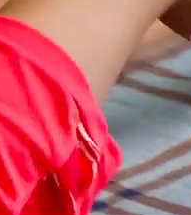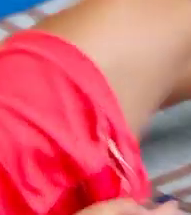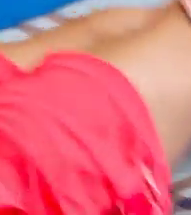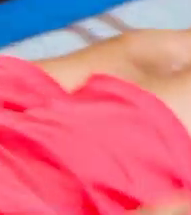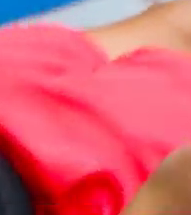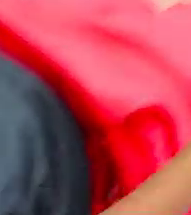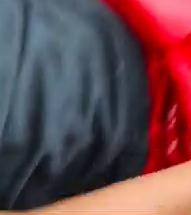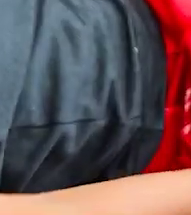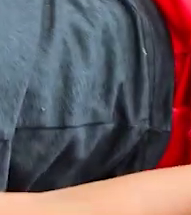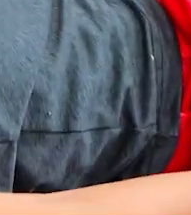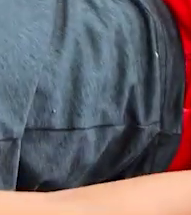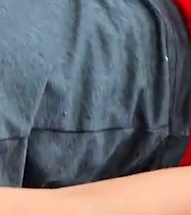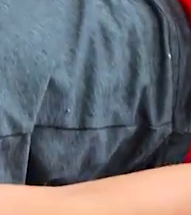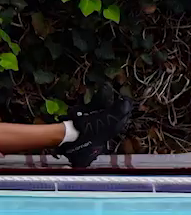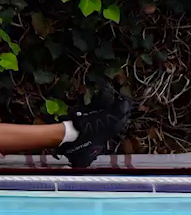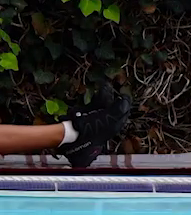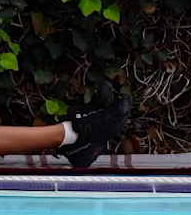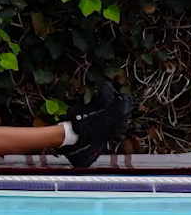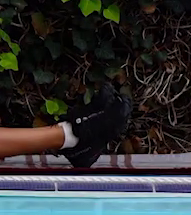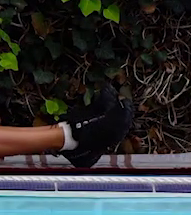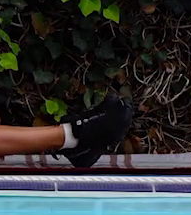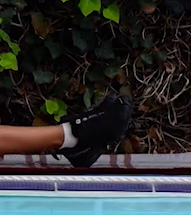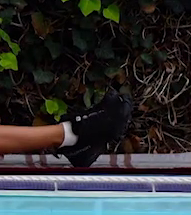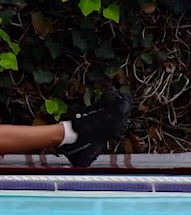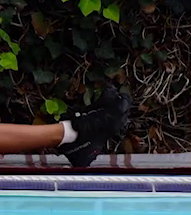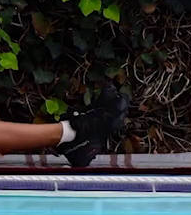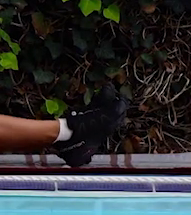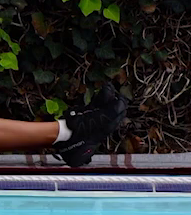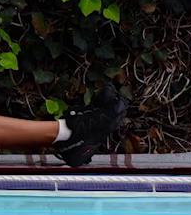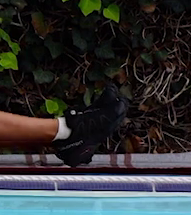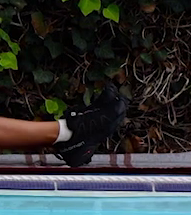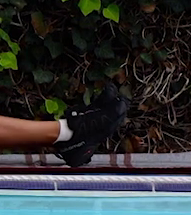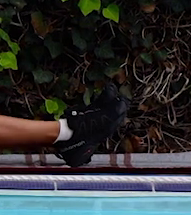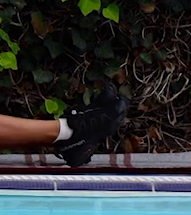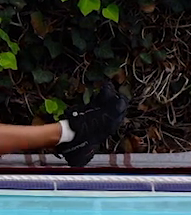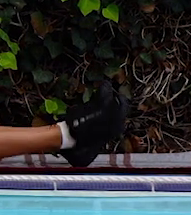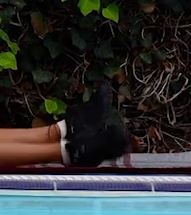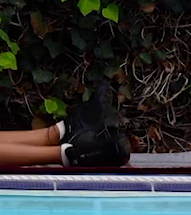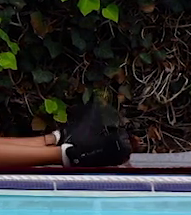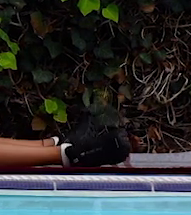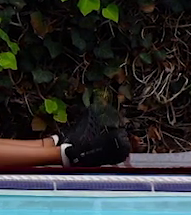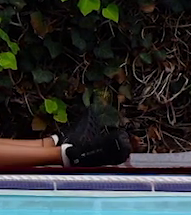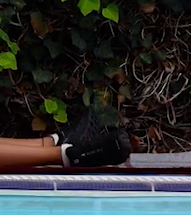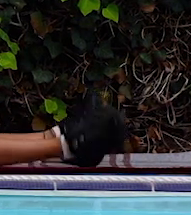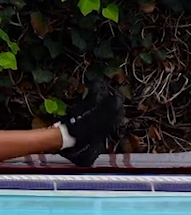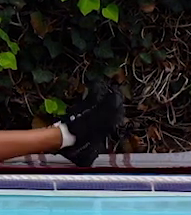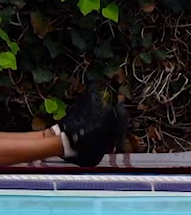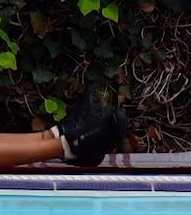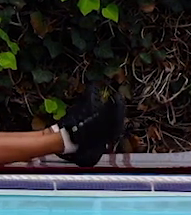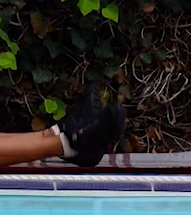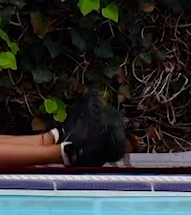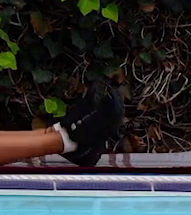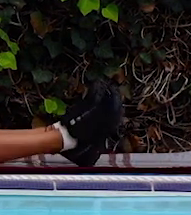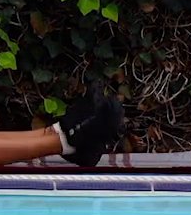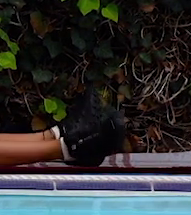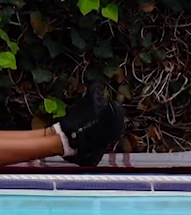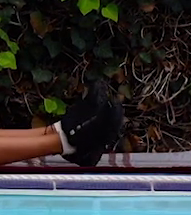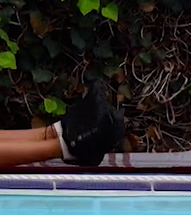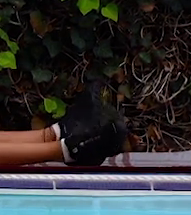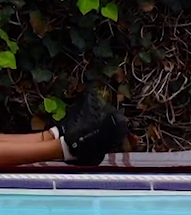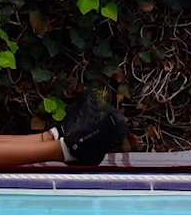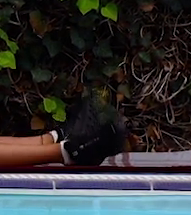relajo. En esta parte del abdominal es muy importante la respiración, controlarla para tener una mejor ejecución en el movimiento.